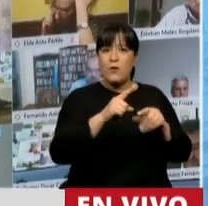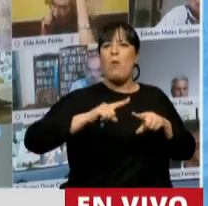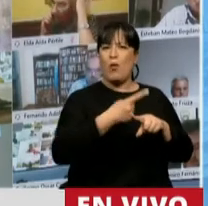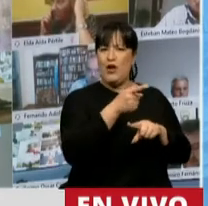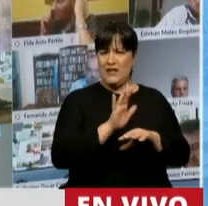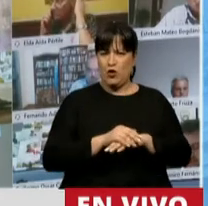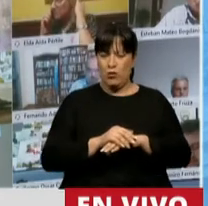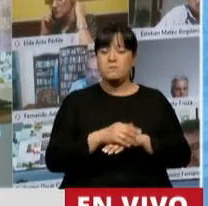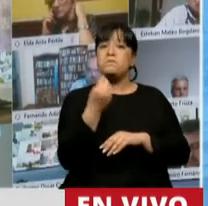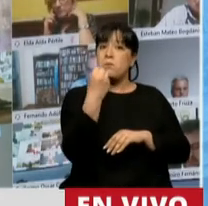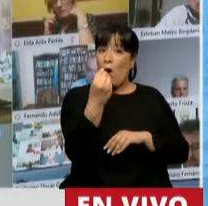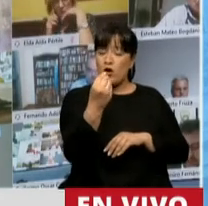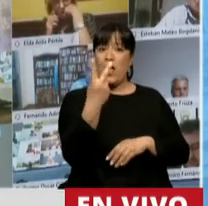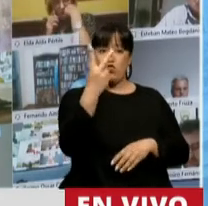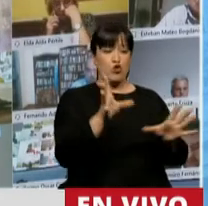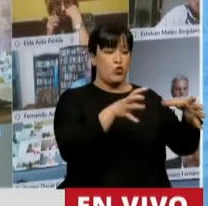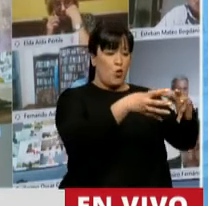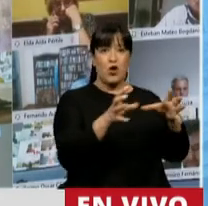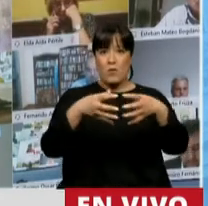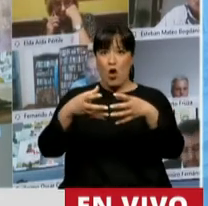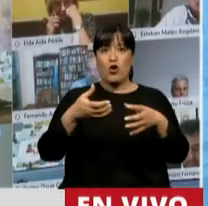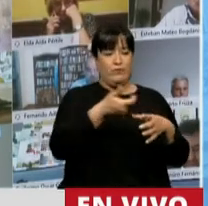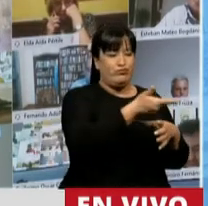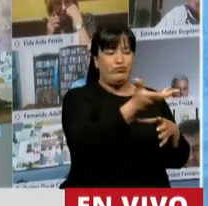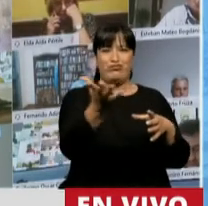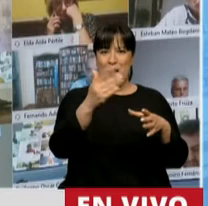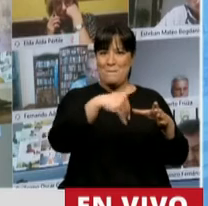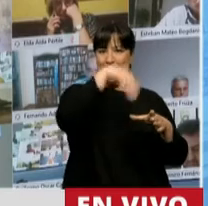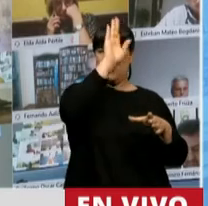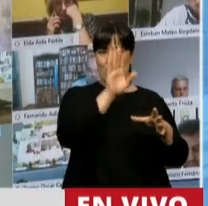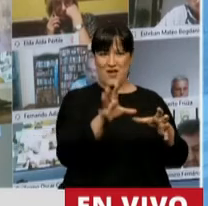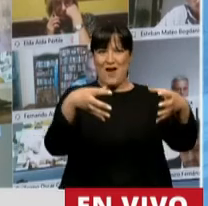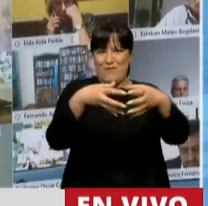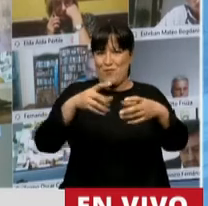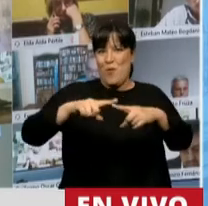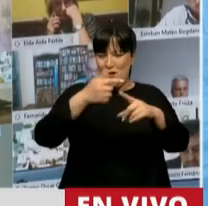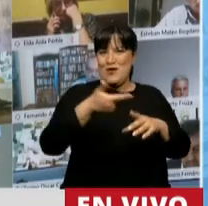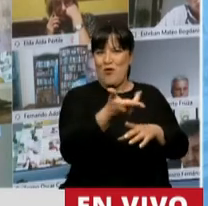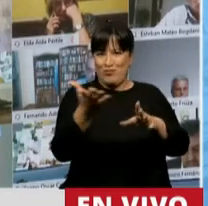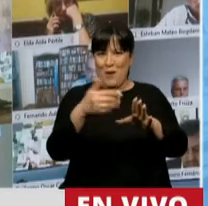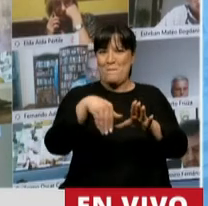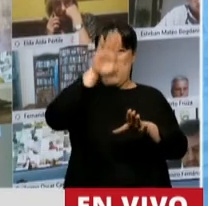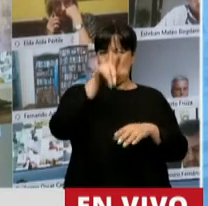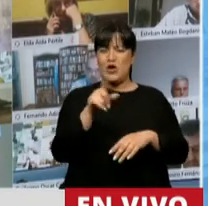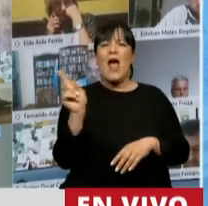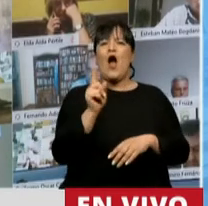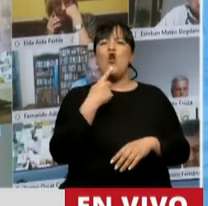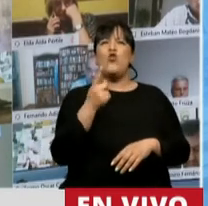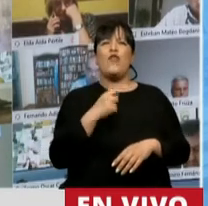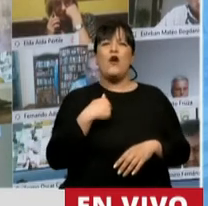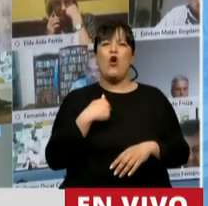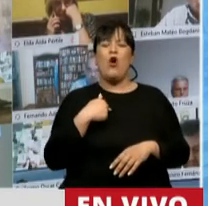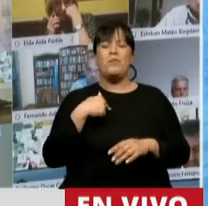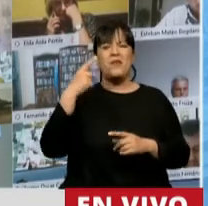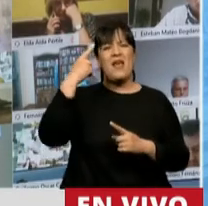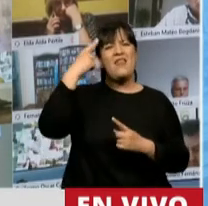basa en que los dos bloques mayoritarios que han sido, y no quiero que esto se tome como una idea de